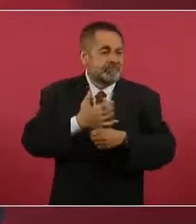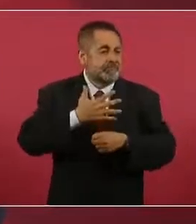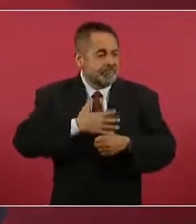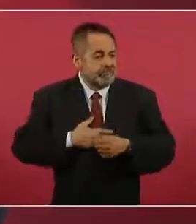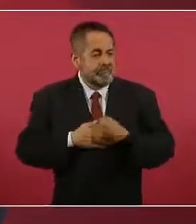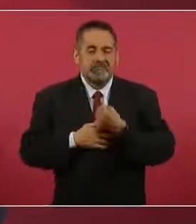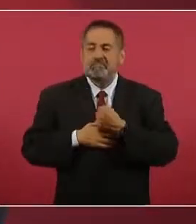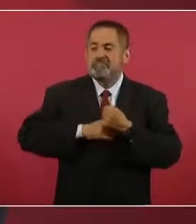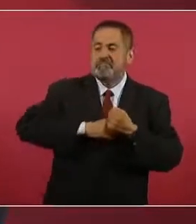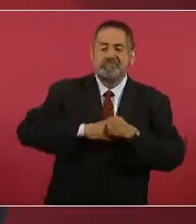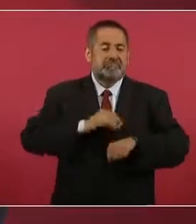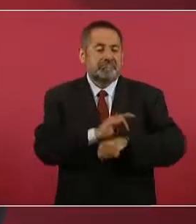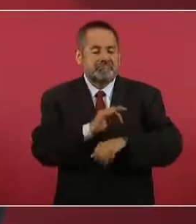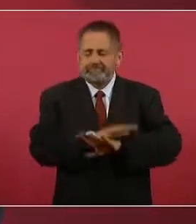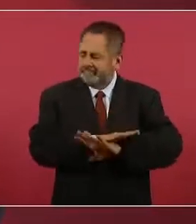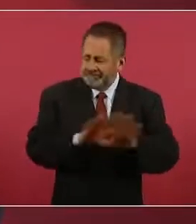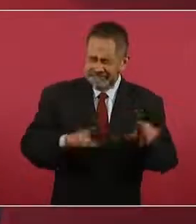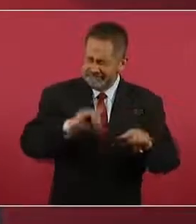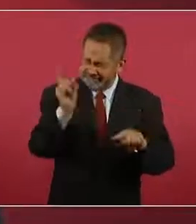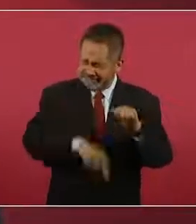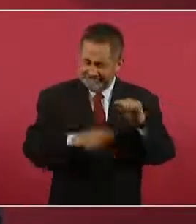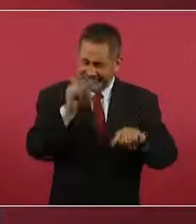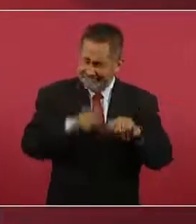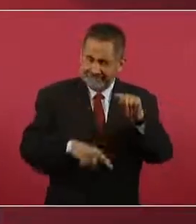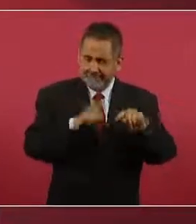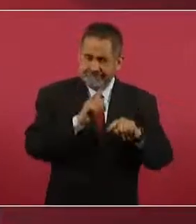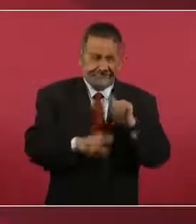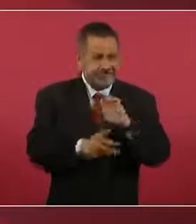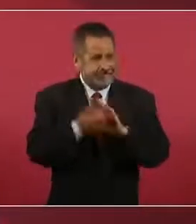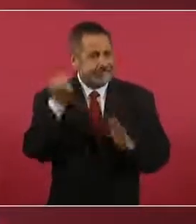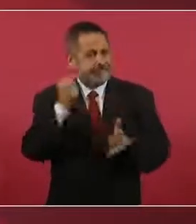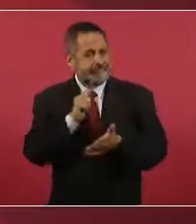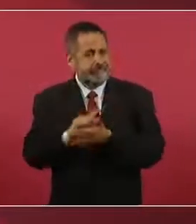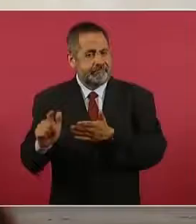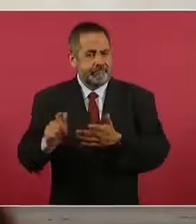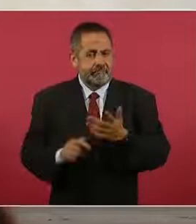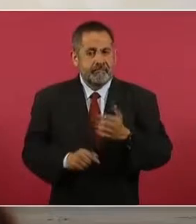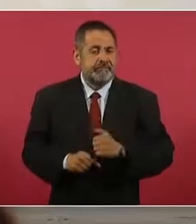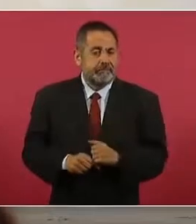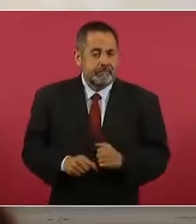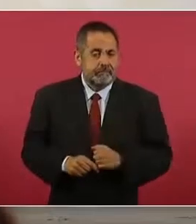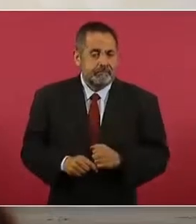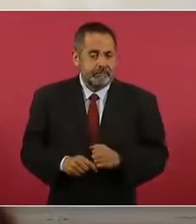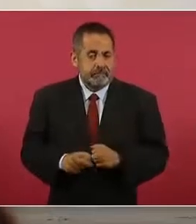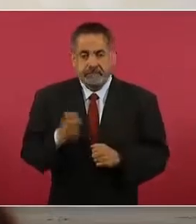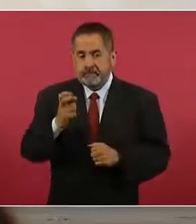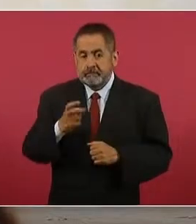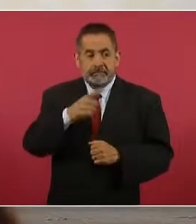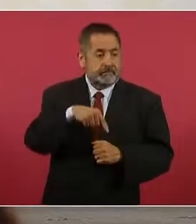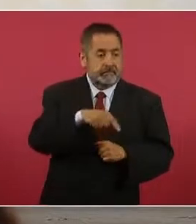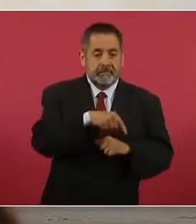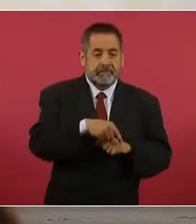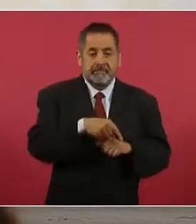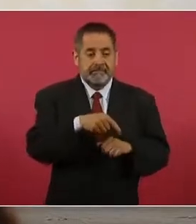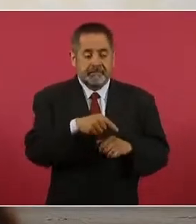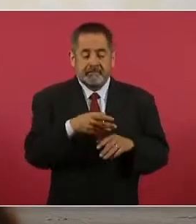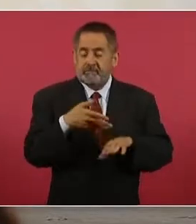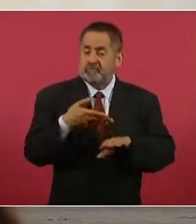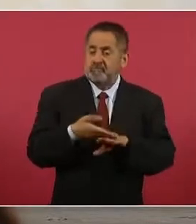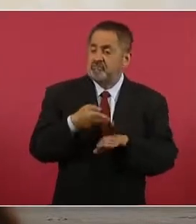haciendo. Entonces, como estaban muy arraigadas,